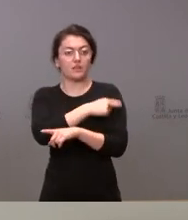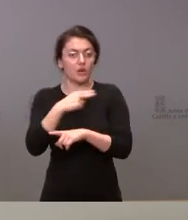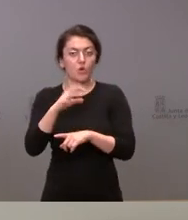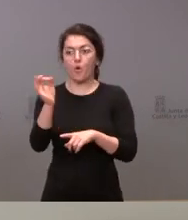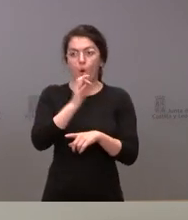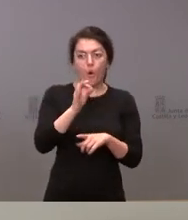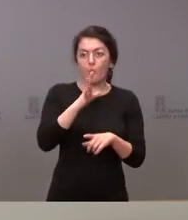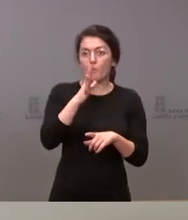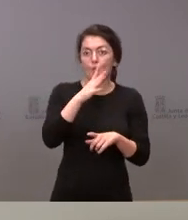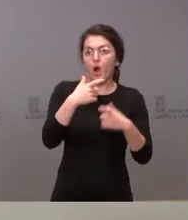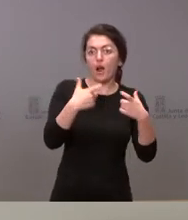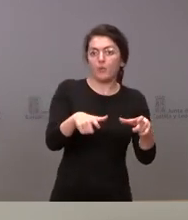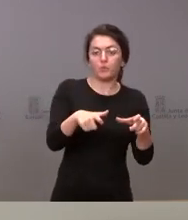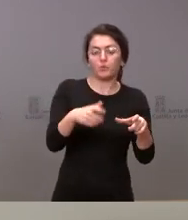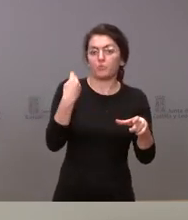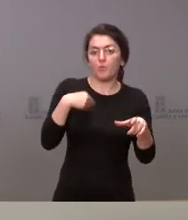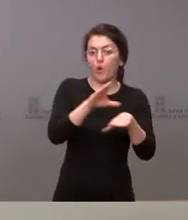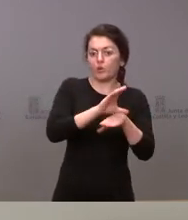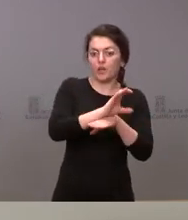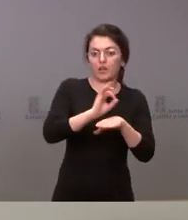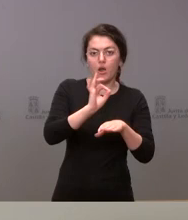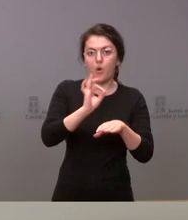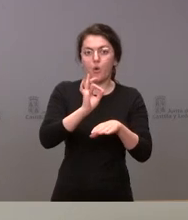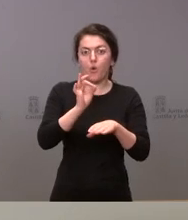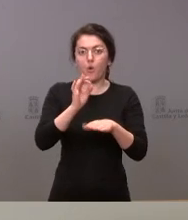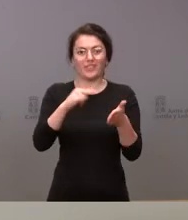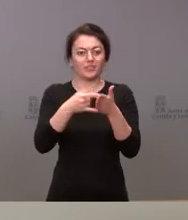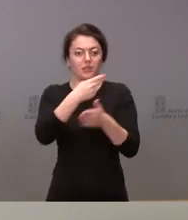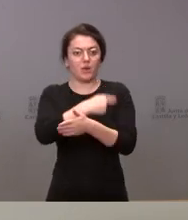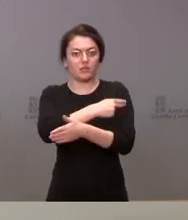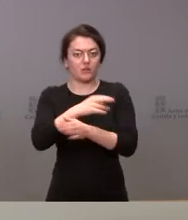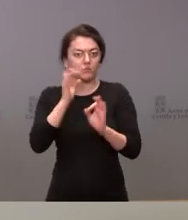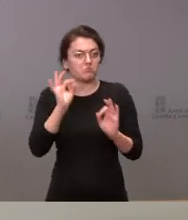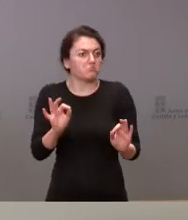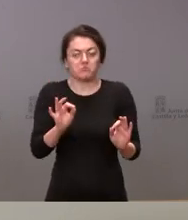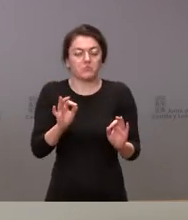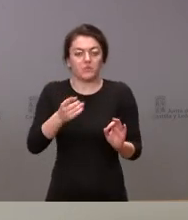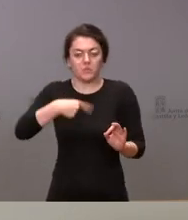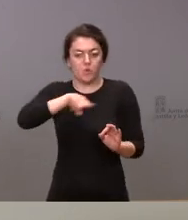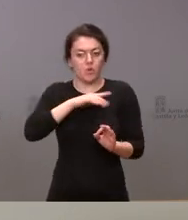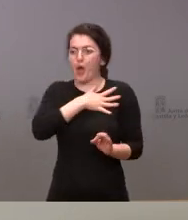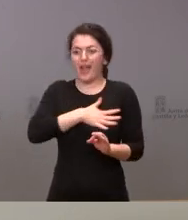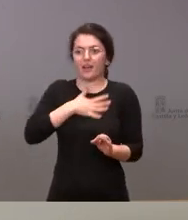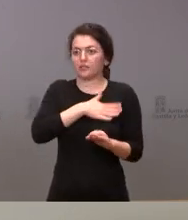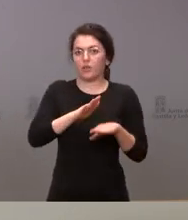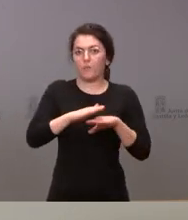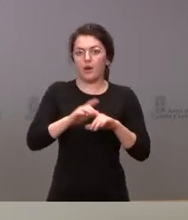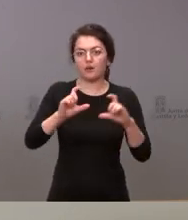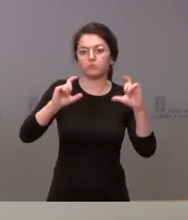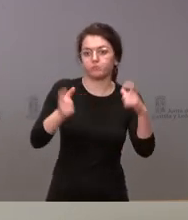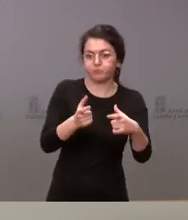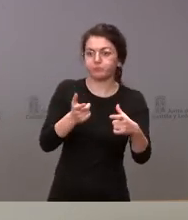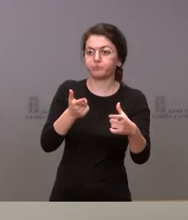la propia consejería o SACIL pues lógicamente estaríamos encantados de poder reunirnos con ellos recibir sus demandas